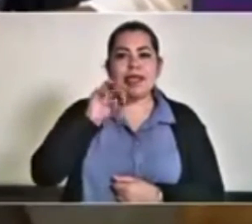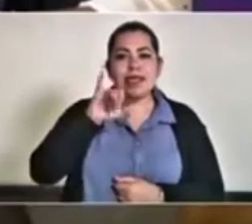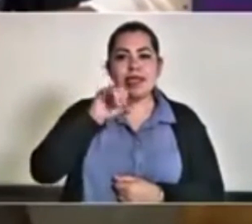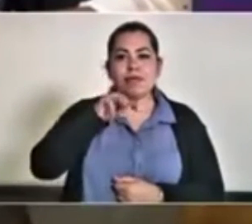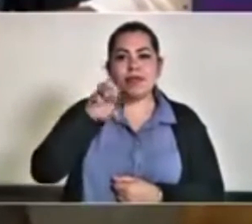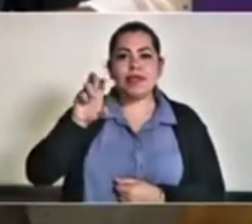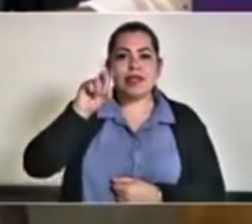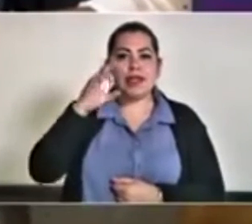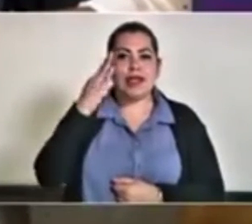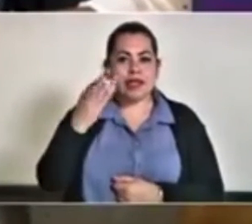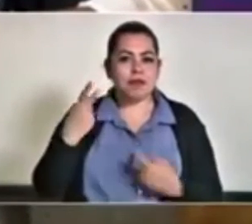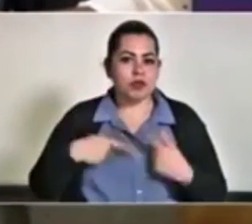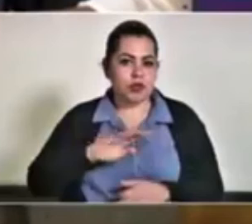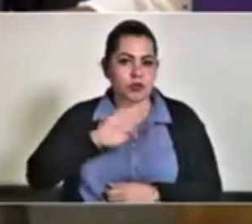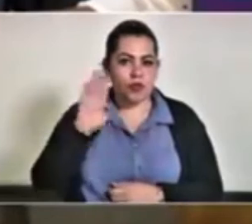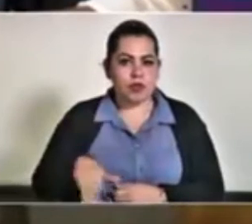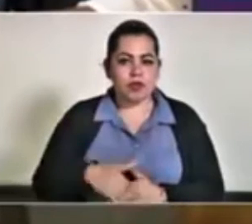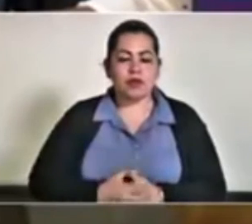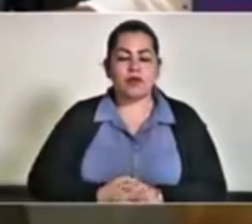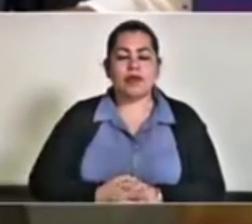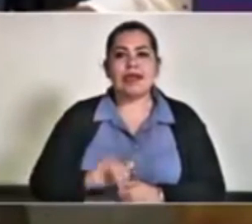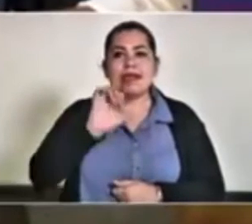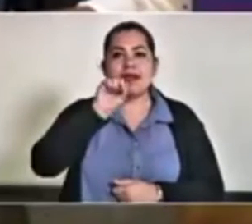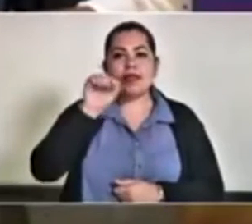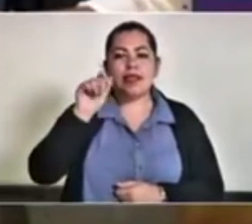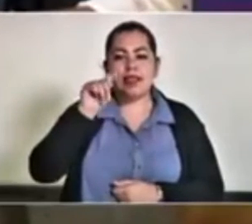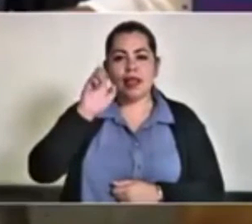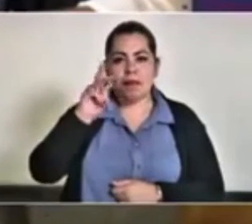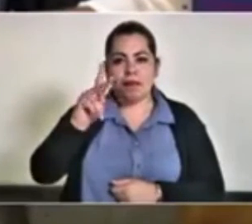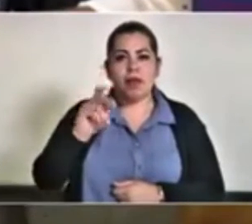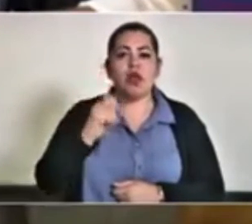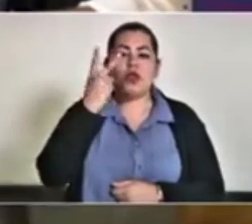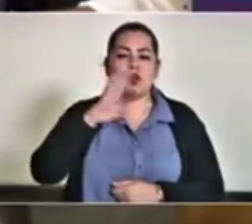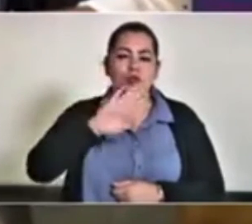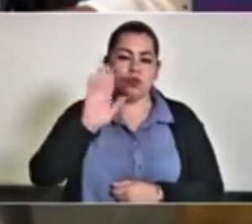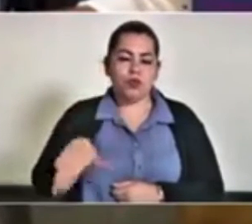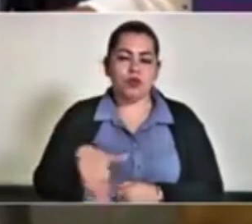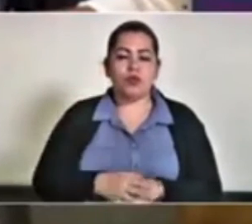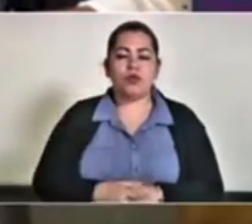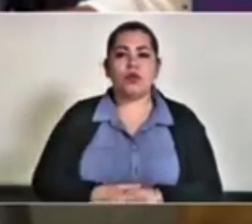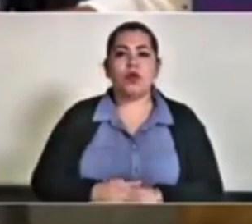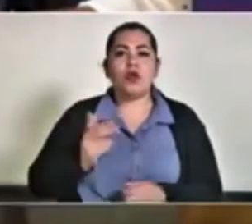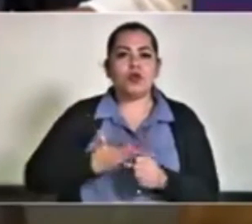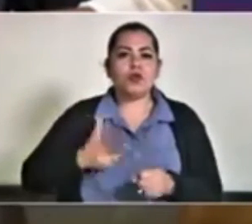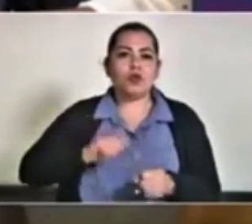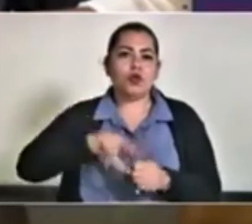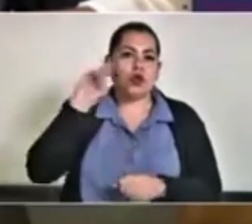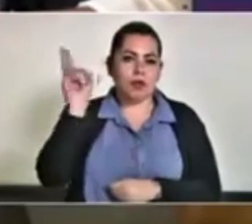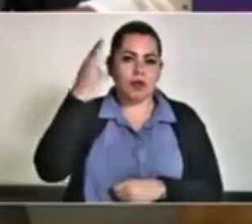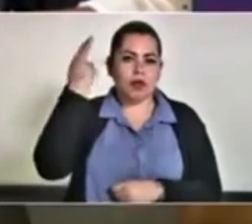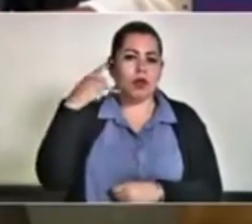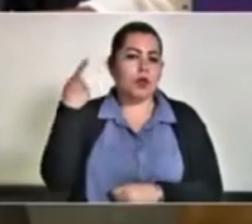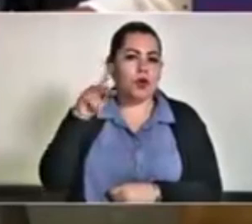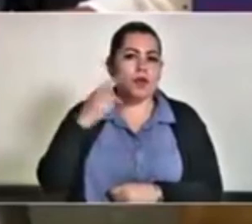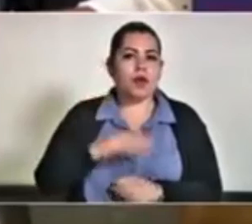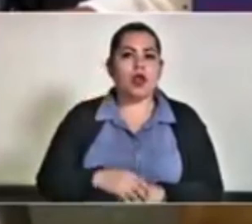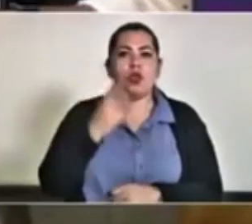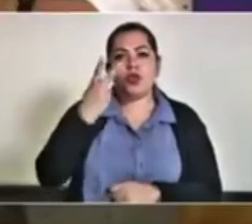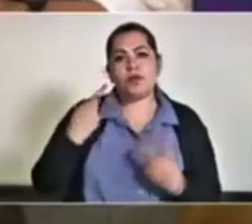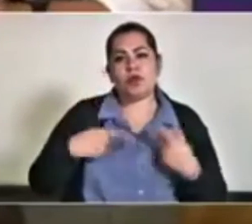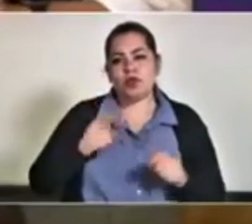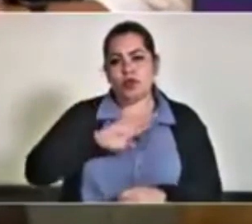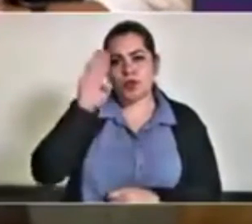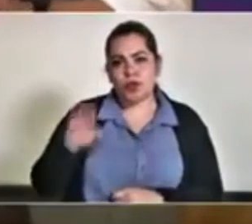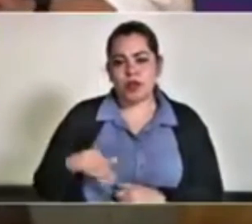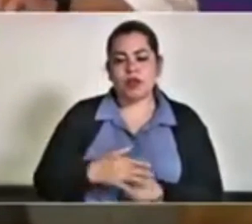IMSS, 33 defunciones. ISTEP, 2 defunciones. Hospital Universitario de Puebla, 2